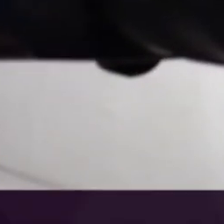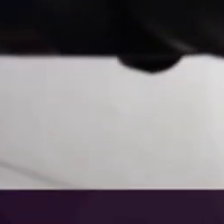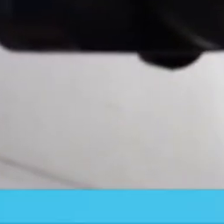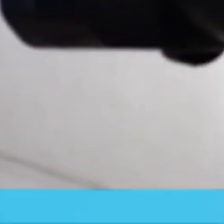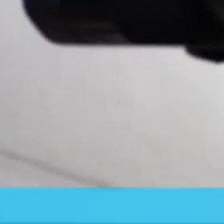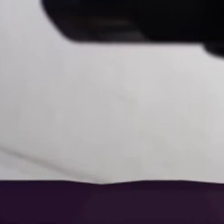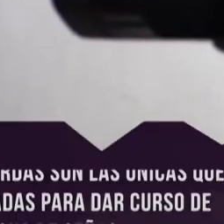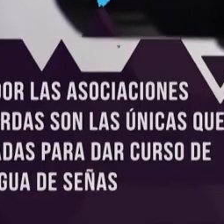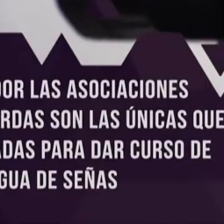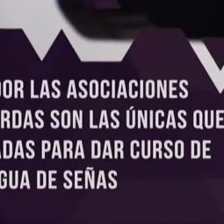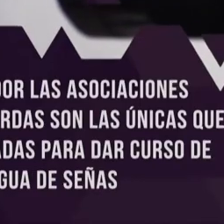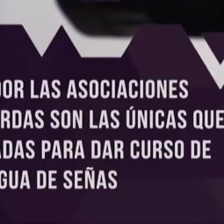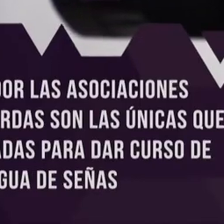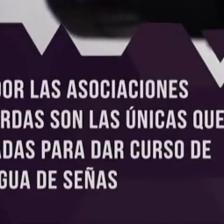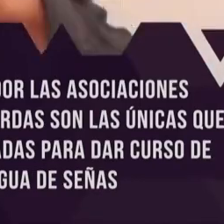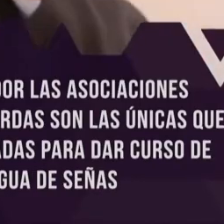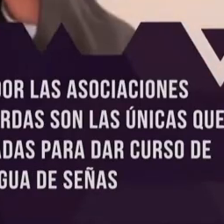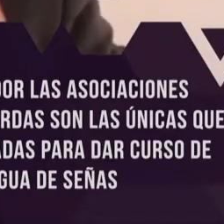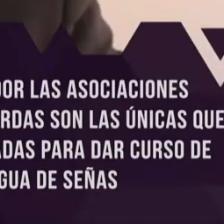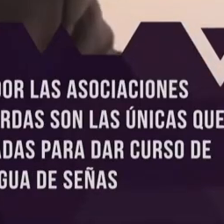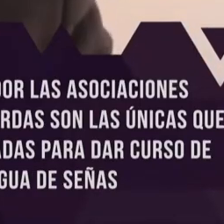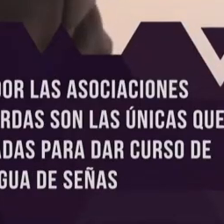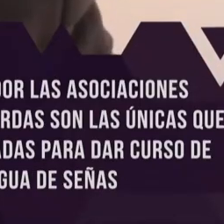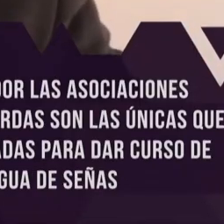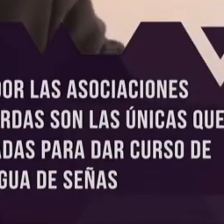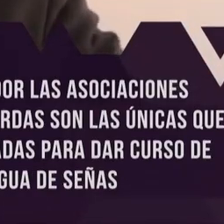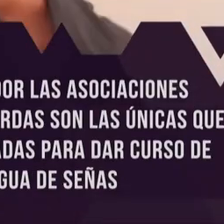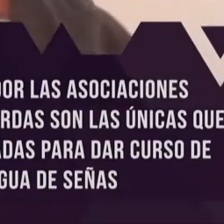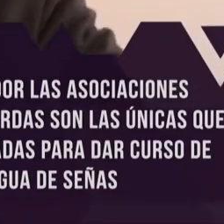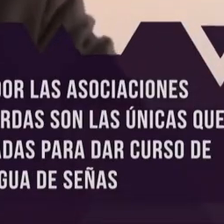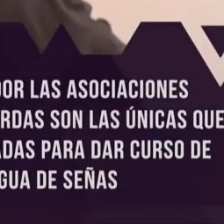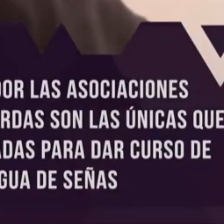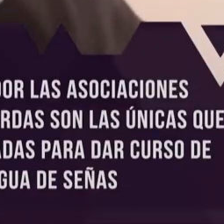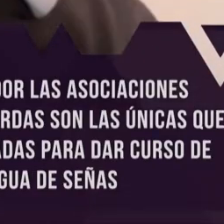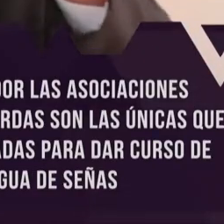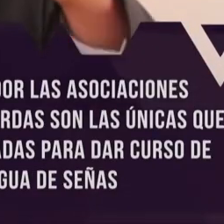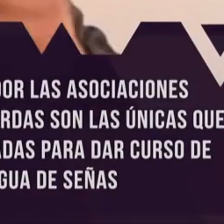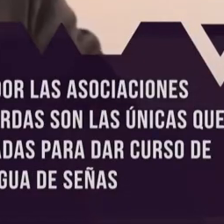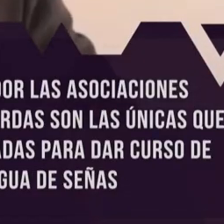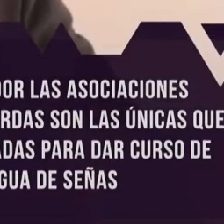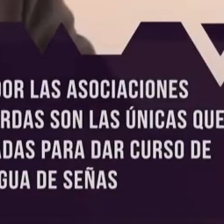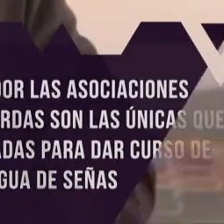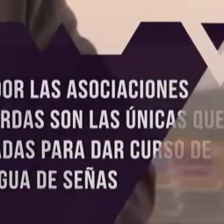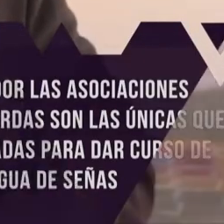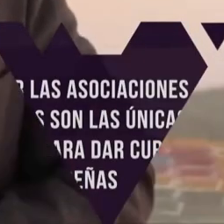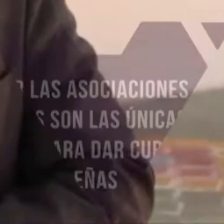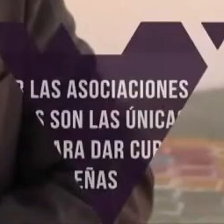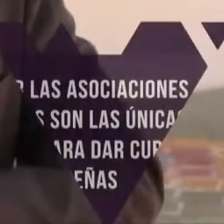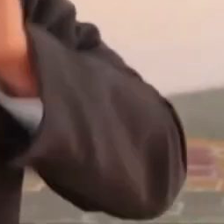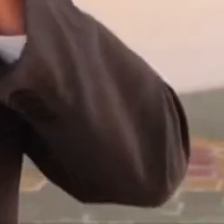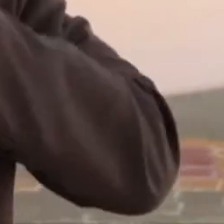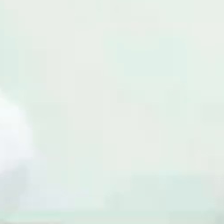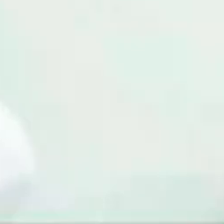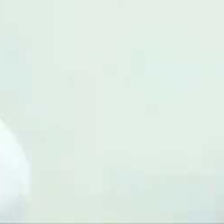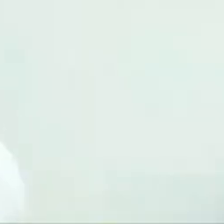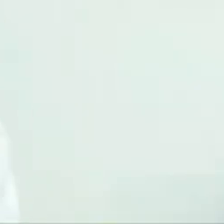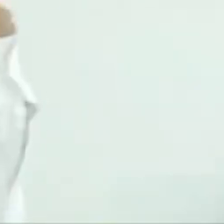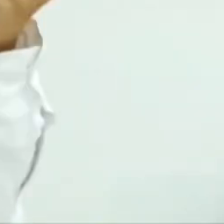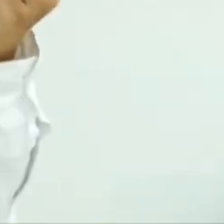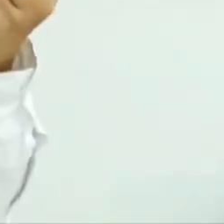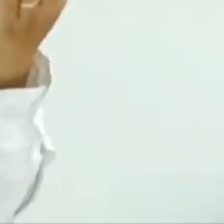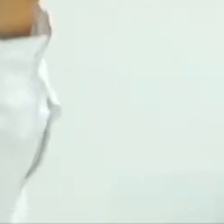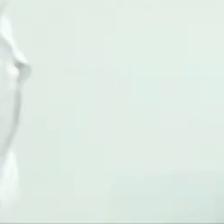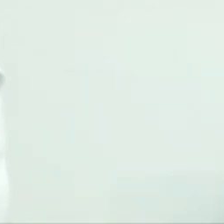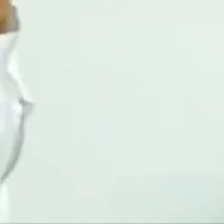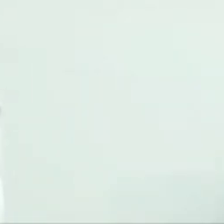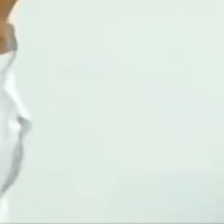¿Sabías que en el Ecuador las asociaciones de personas sordas son las únicas que están facultadas para dar curso de lengua de señas?